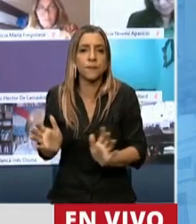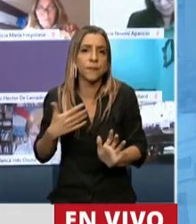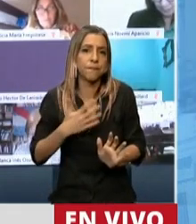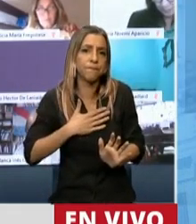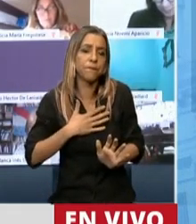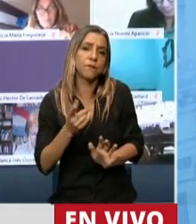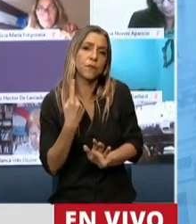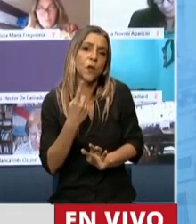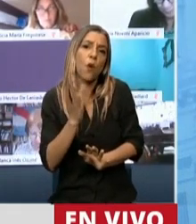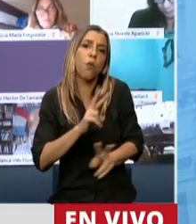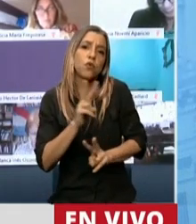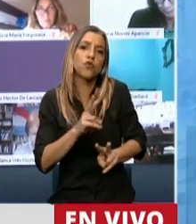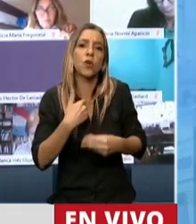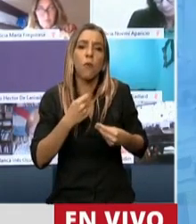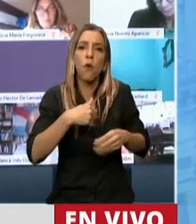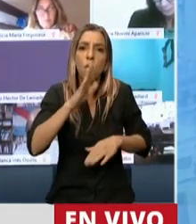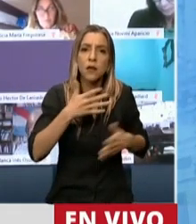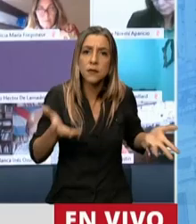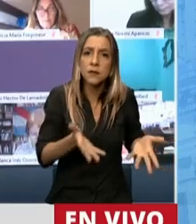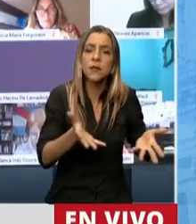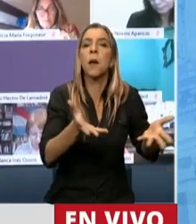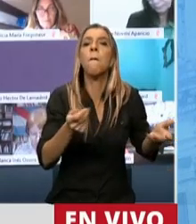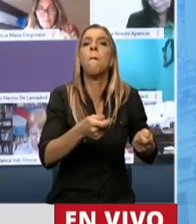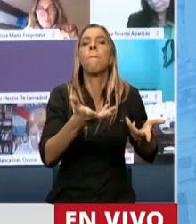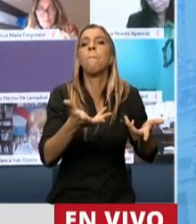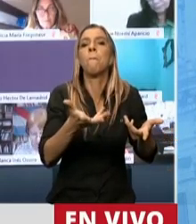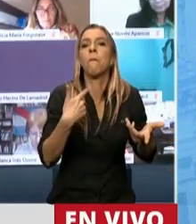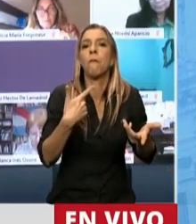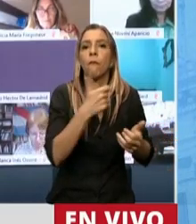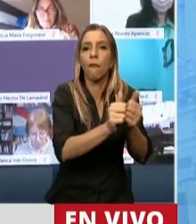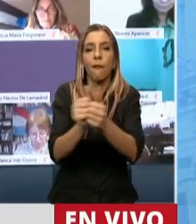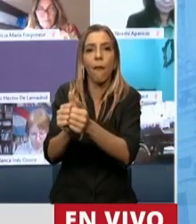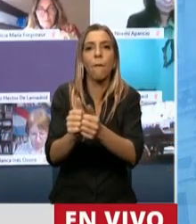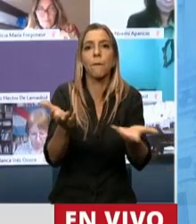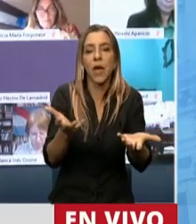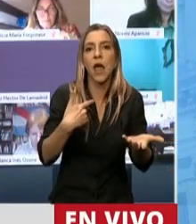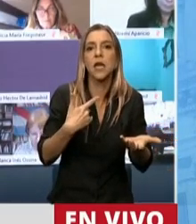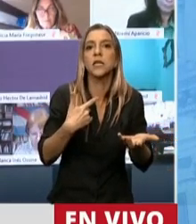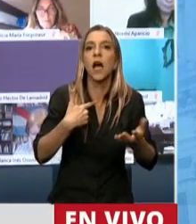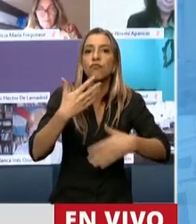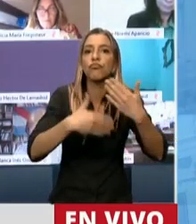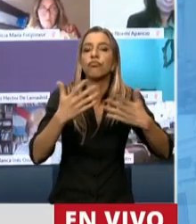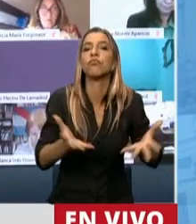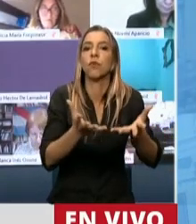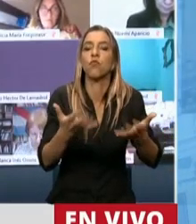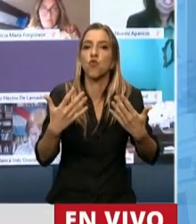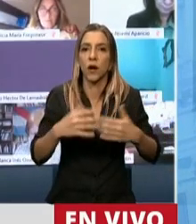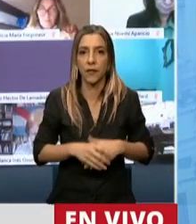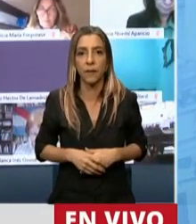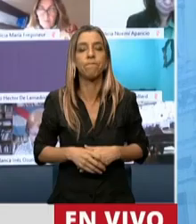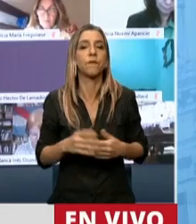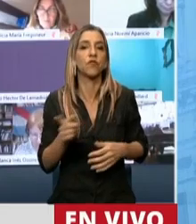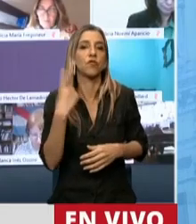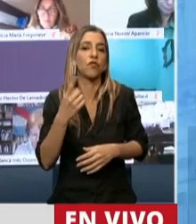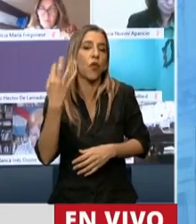estímulo, que se supone que la reacción, la relación costo-beneficio tiene que ser positiva, la reacción tiene que ser superior al costo